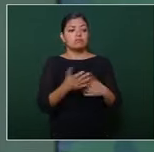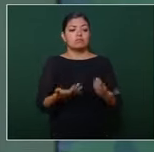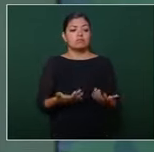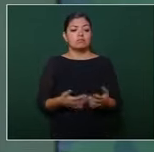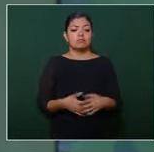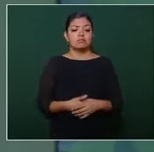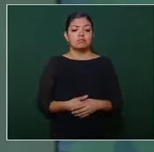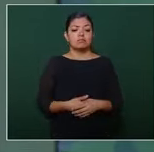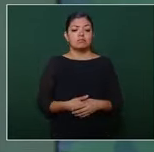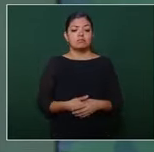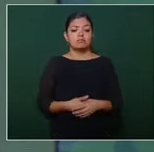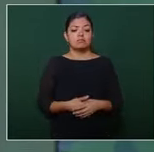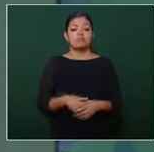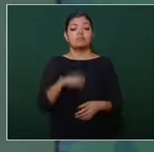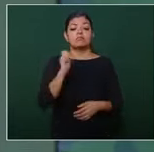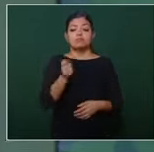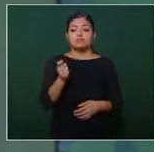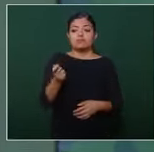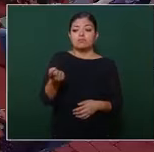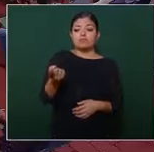fue unanimidad